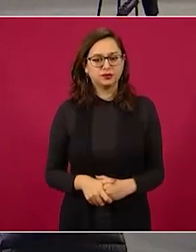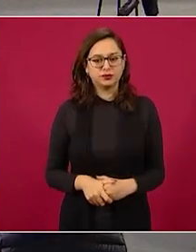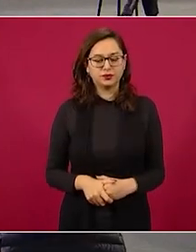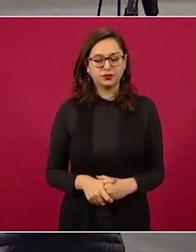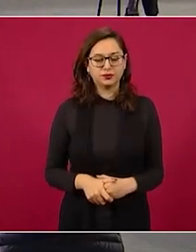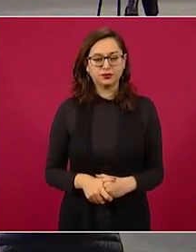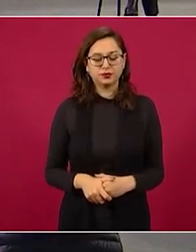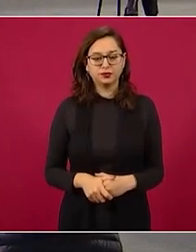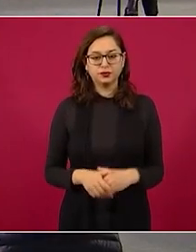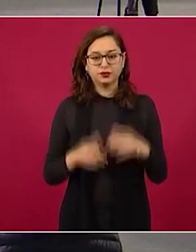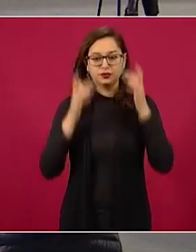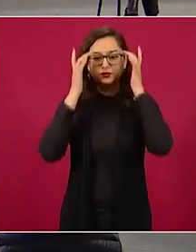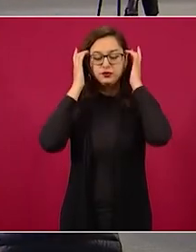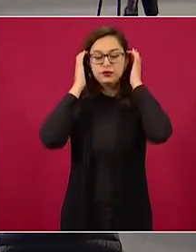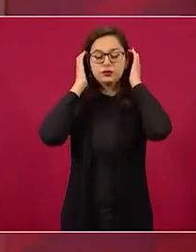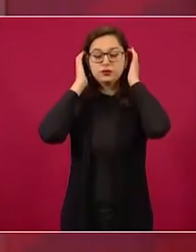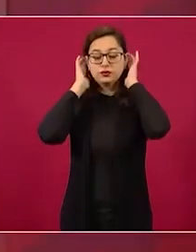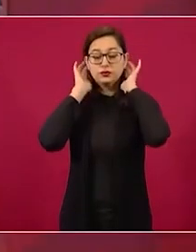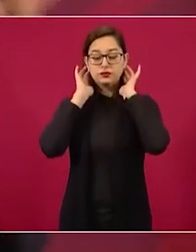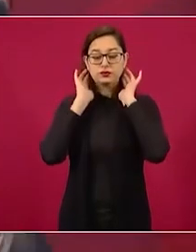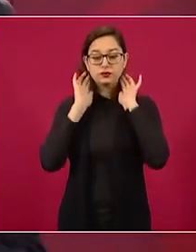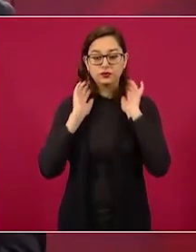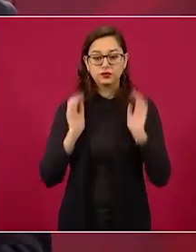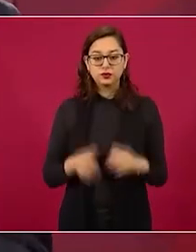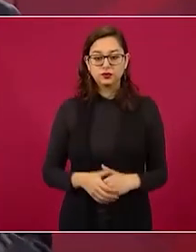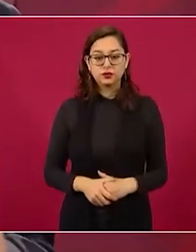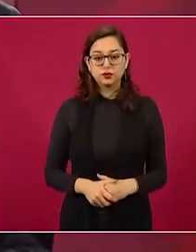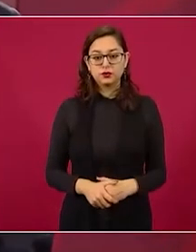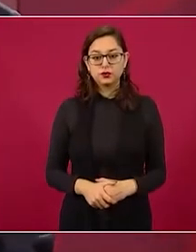sale porque es lo mismo